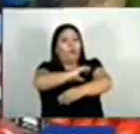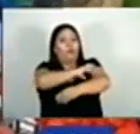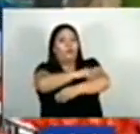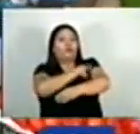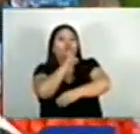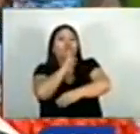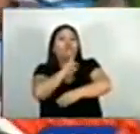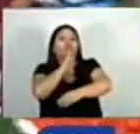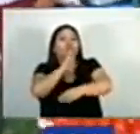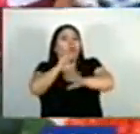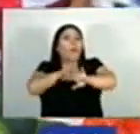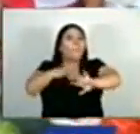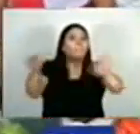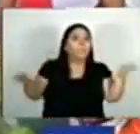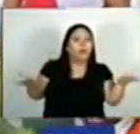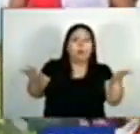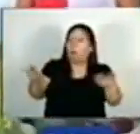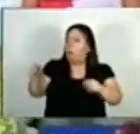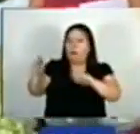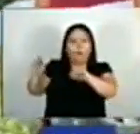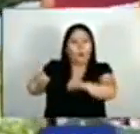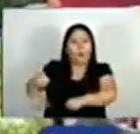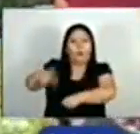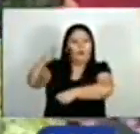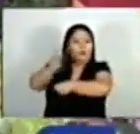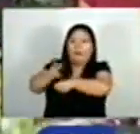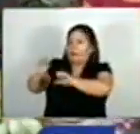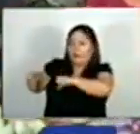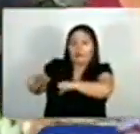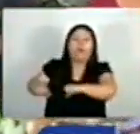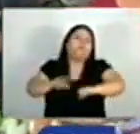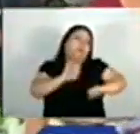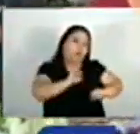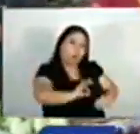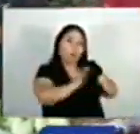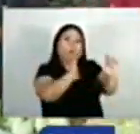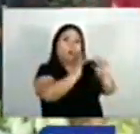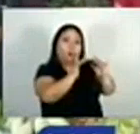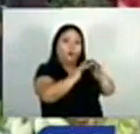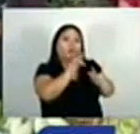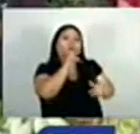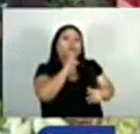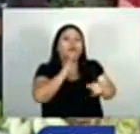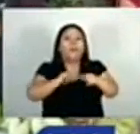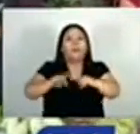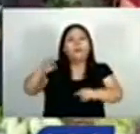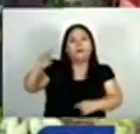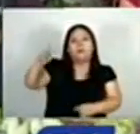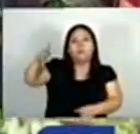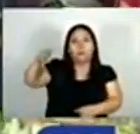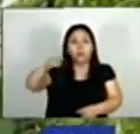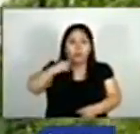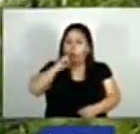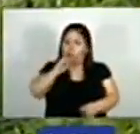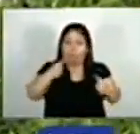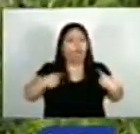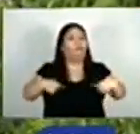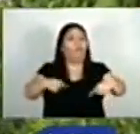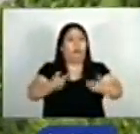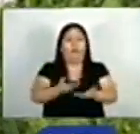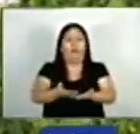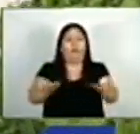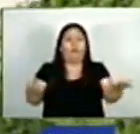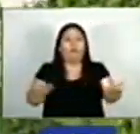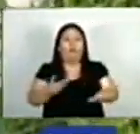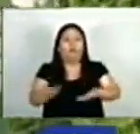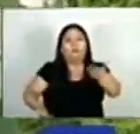como medida para sustituir productos importados de Guatemala. Aunque la Defensoría sostiene que no hay desabastecimiento en los